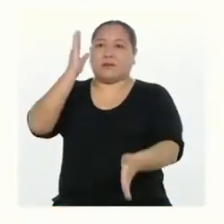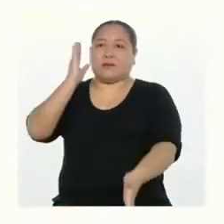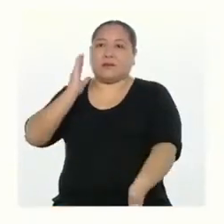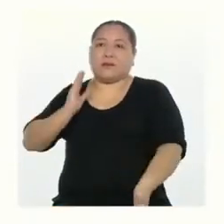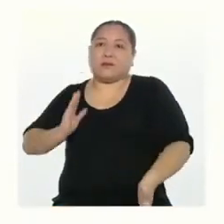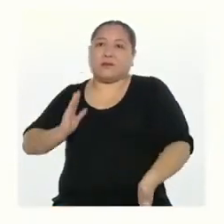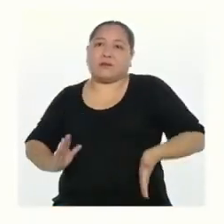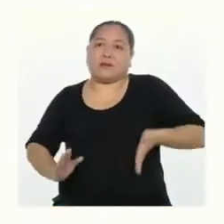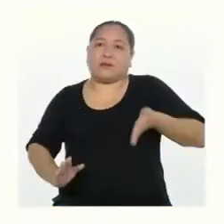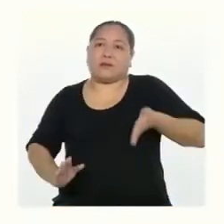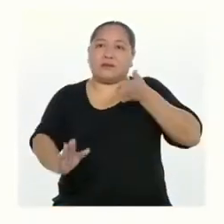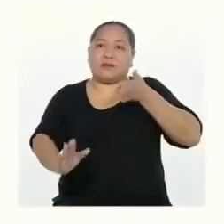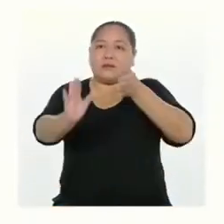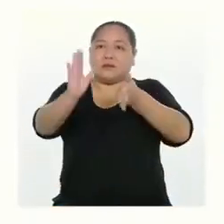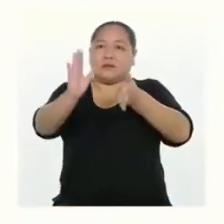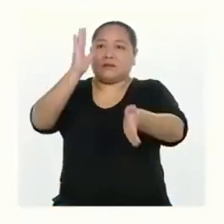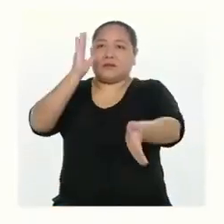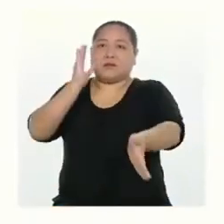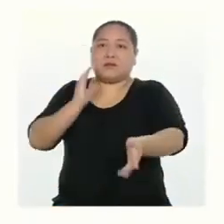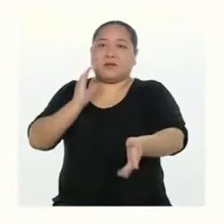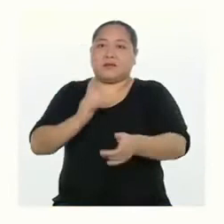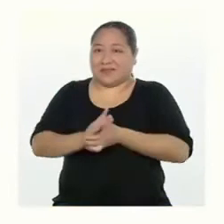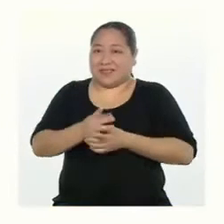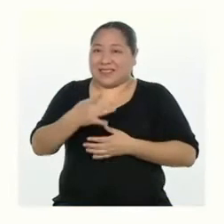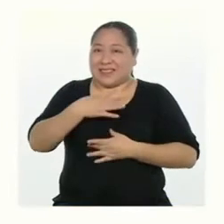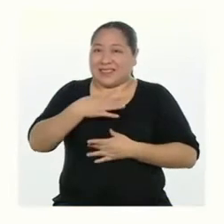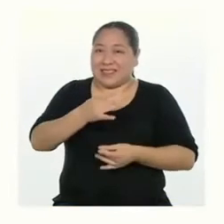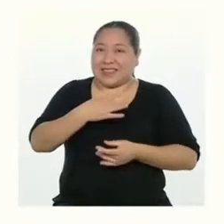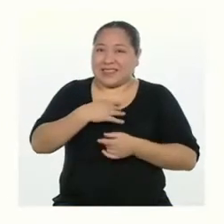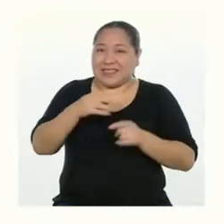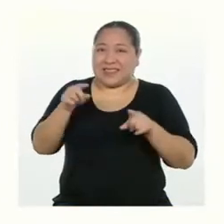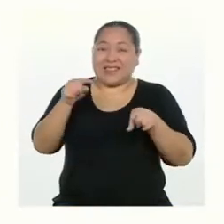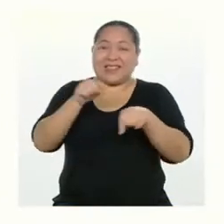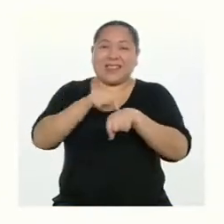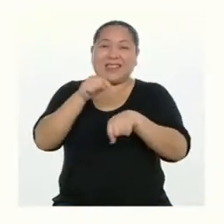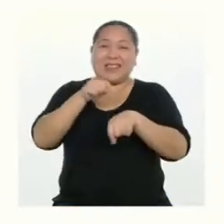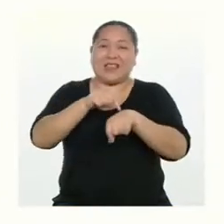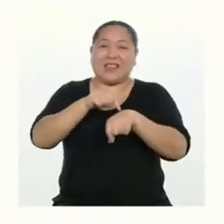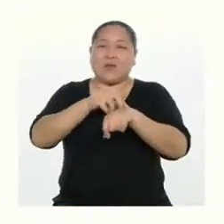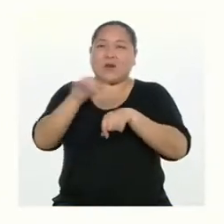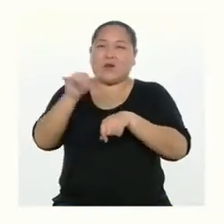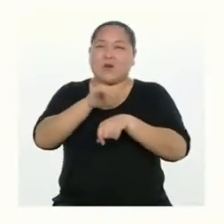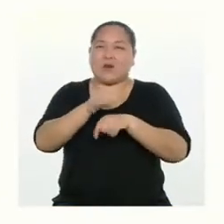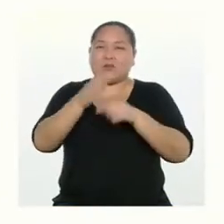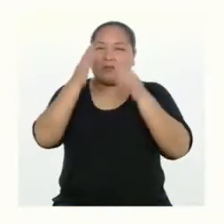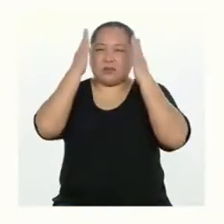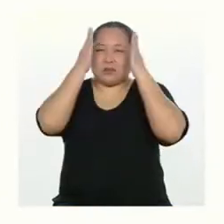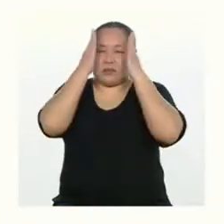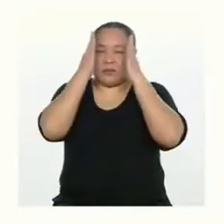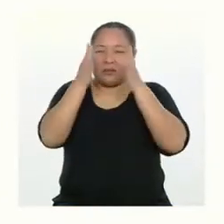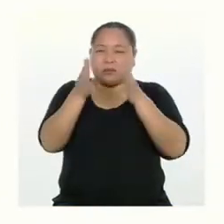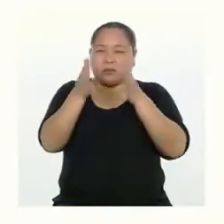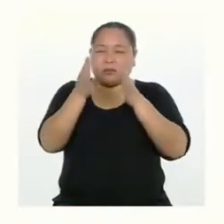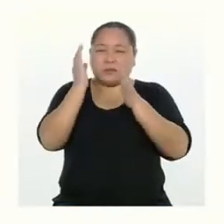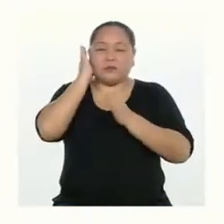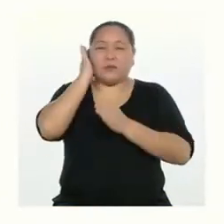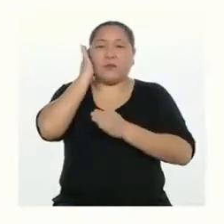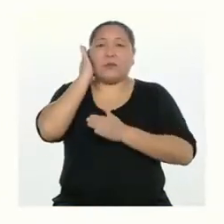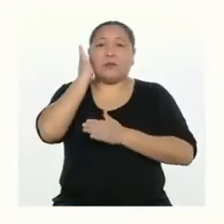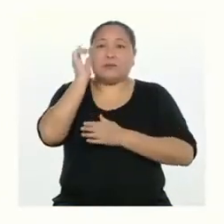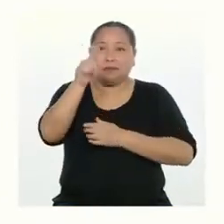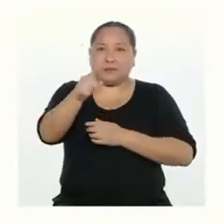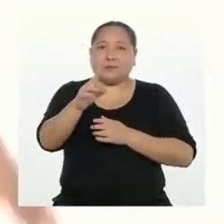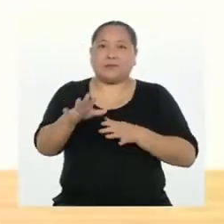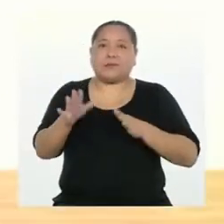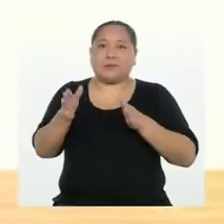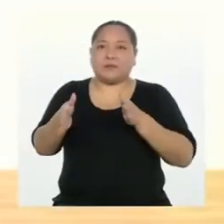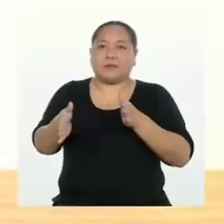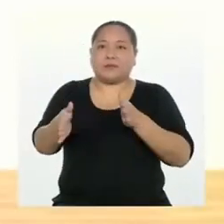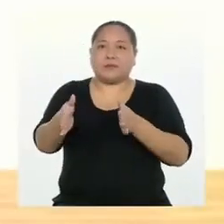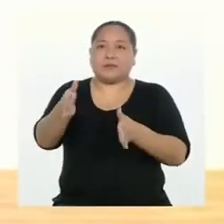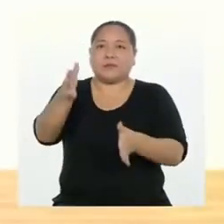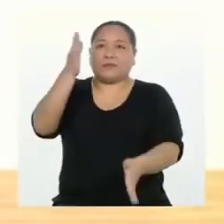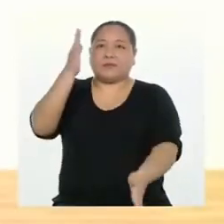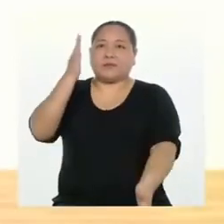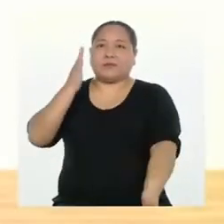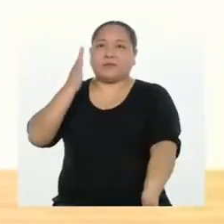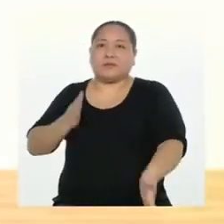Pero lo interesante es que lo vamos a hacer al mismo tiempo. Esto requiere mucha coordinación. Ustedes pueden. Vamos.